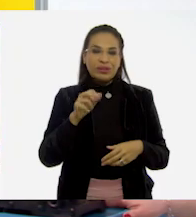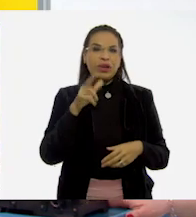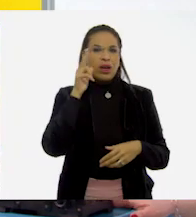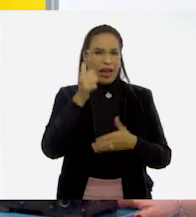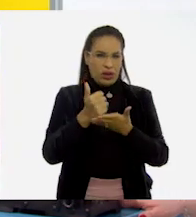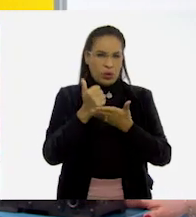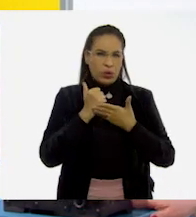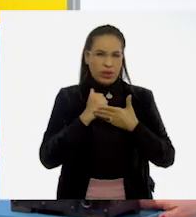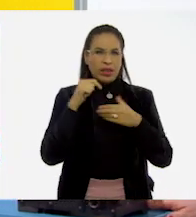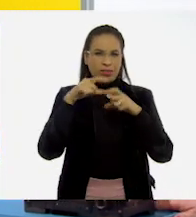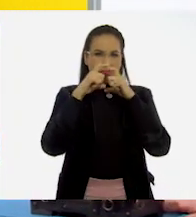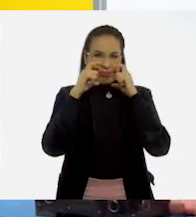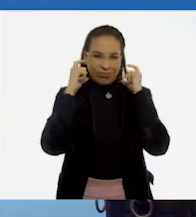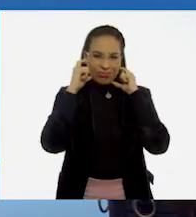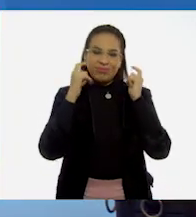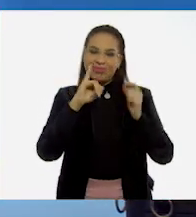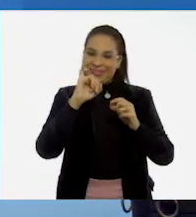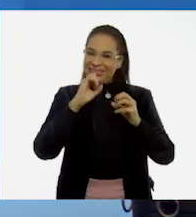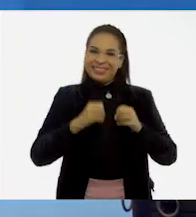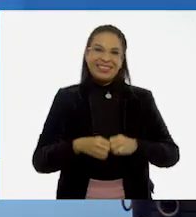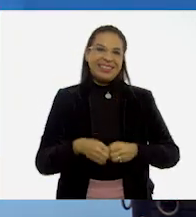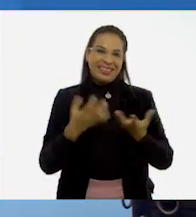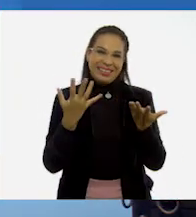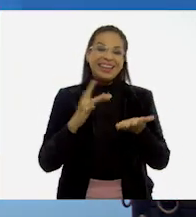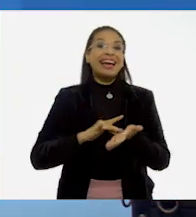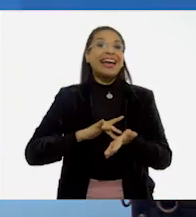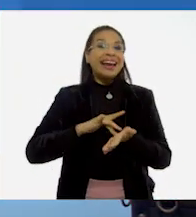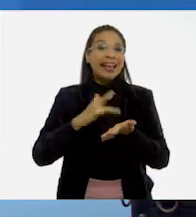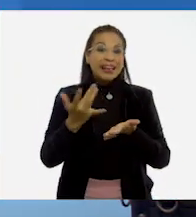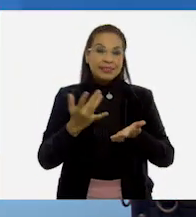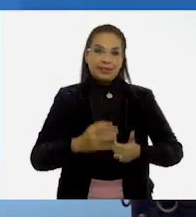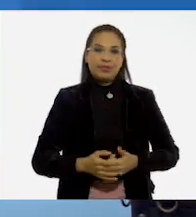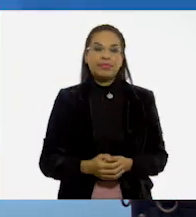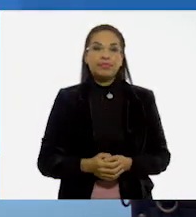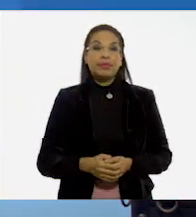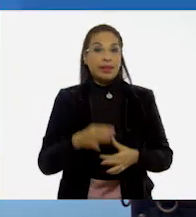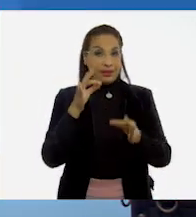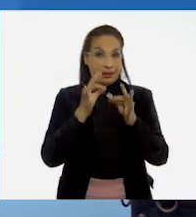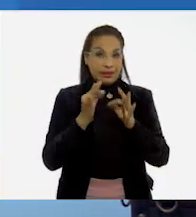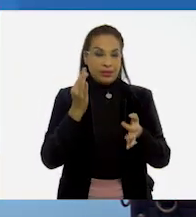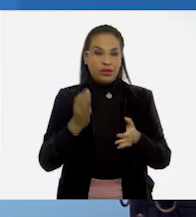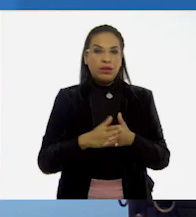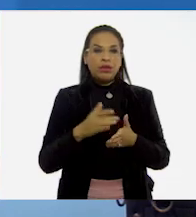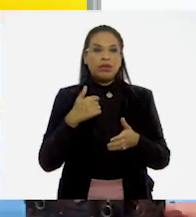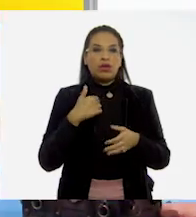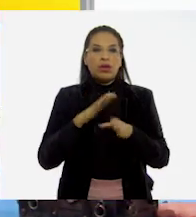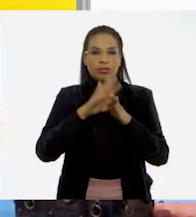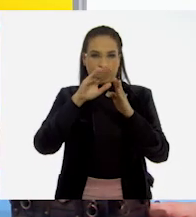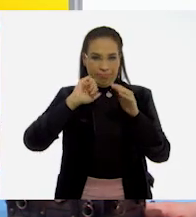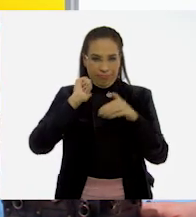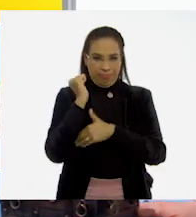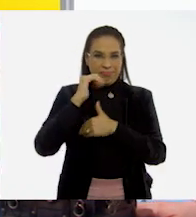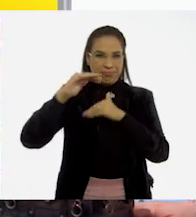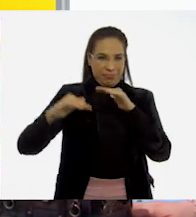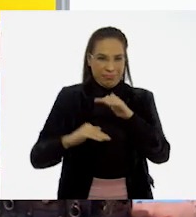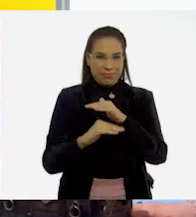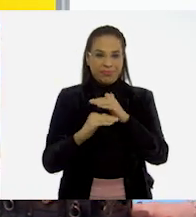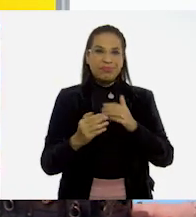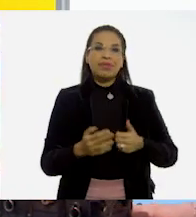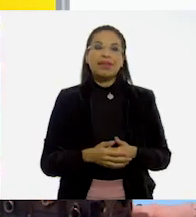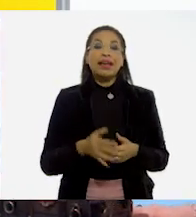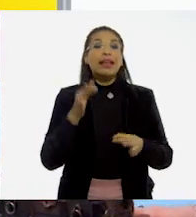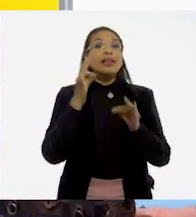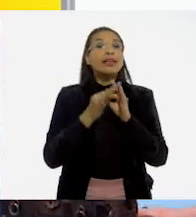ayudas con mi cubrebocas, por favor? Claro que sí. Gracias. ¿Listo? Lo voy a poner aquí abajo. Perfecto.